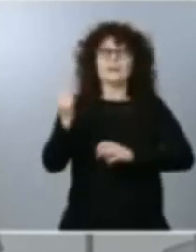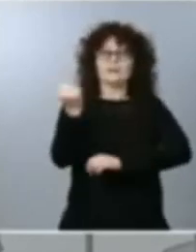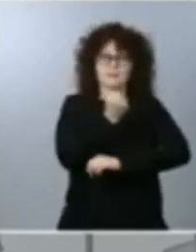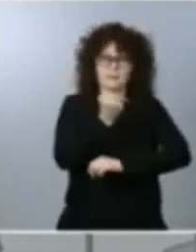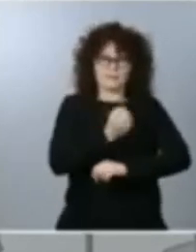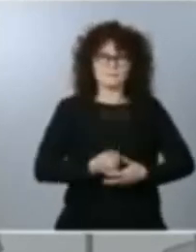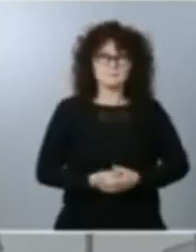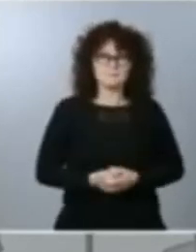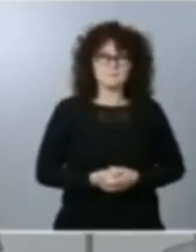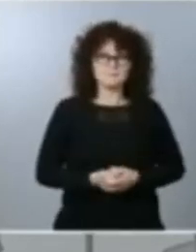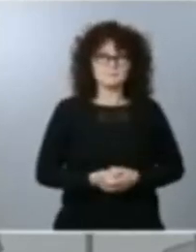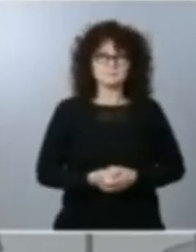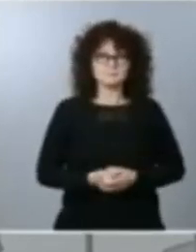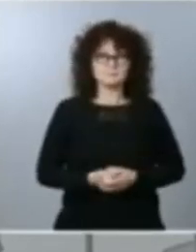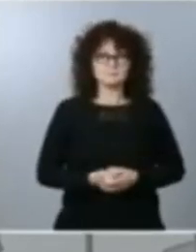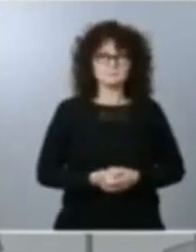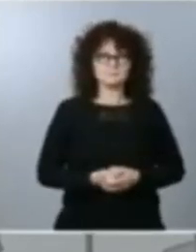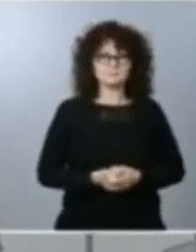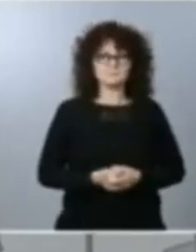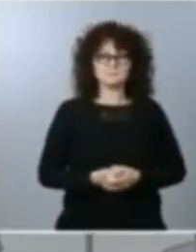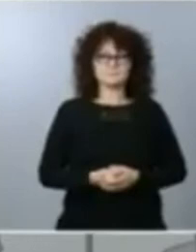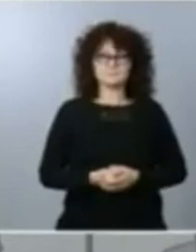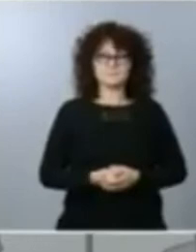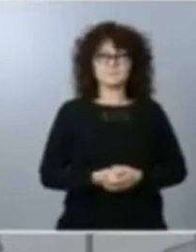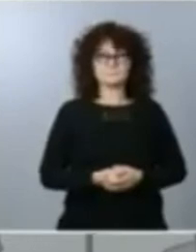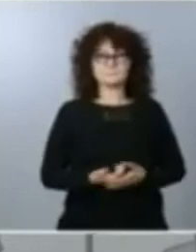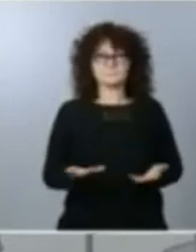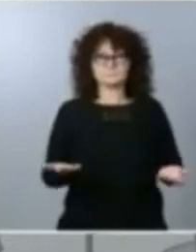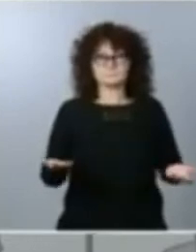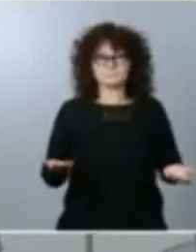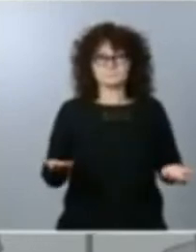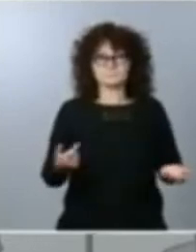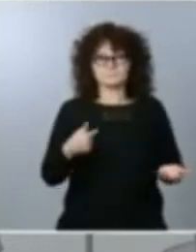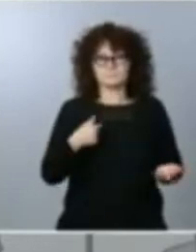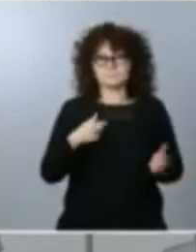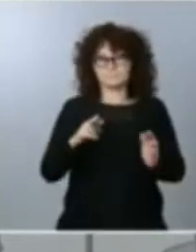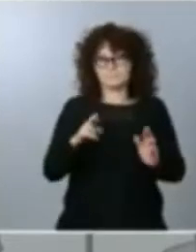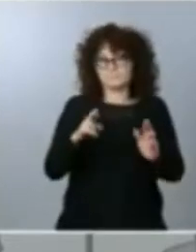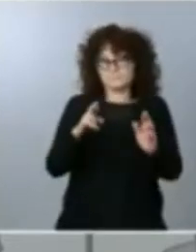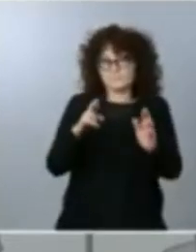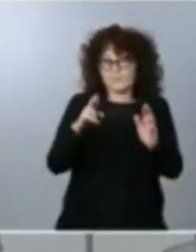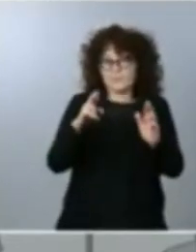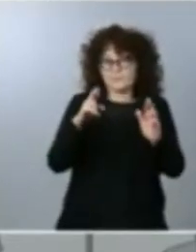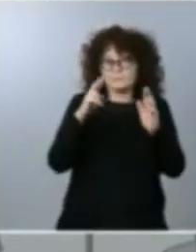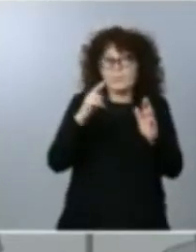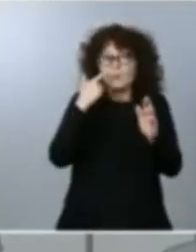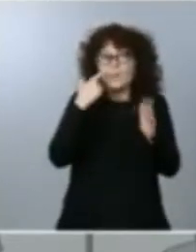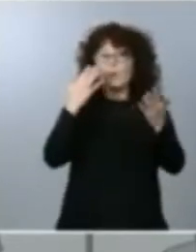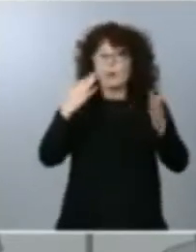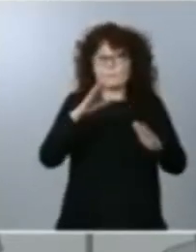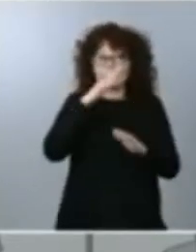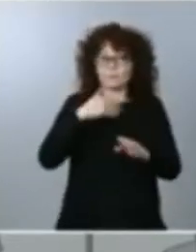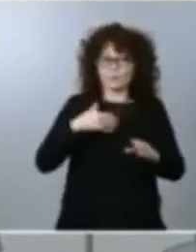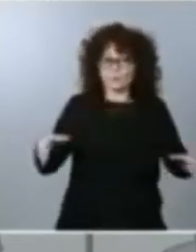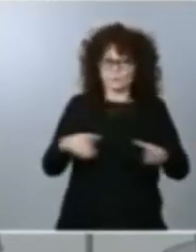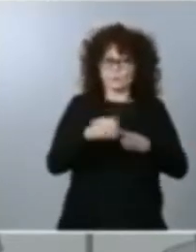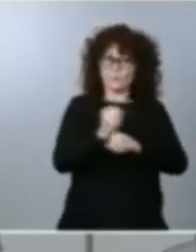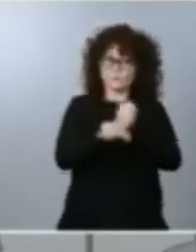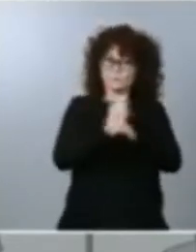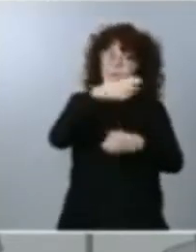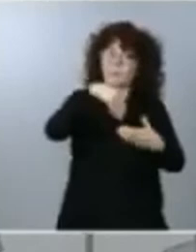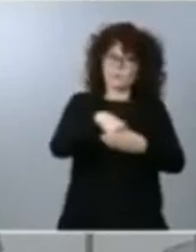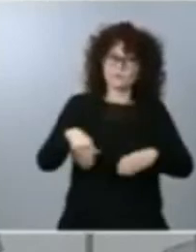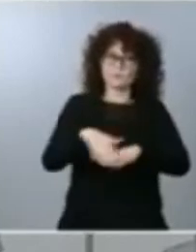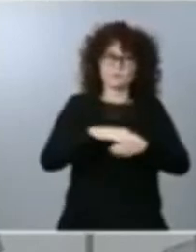bueno yo lo que espero es que efectivamente ahora mismo hay un grupo de trabajo que se ha puesto en marcha en el ámbito del Ministerio de Sanidad también con las